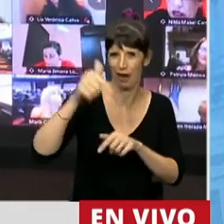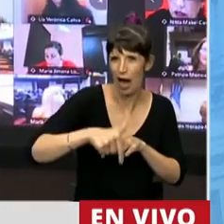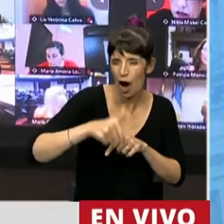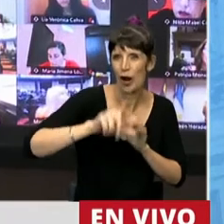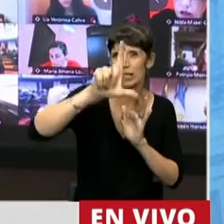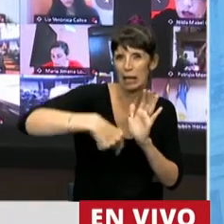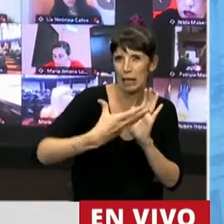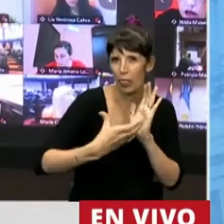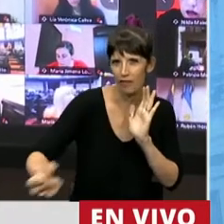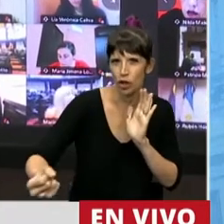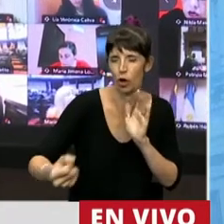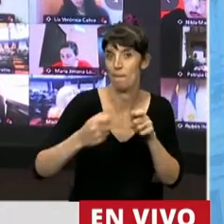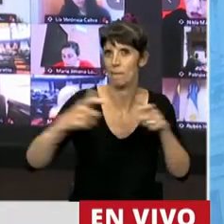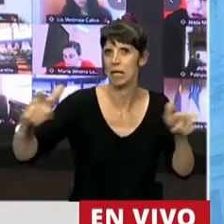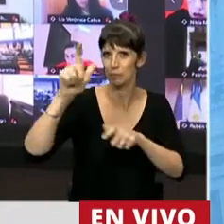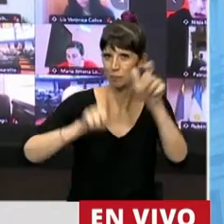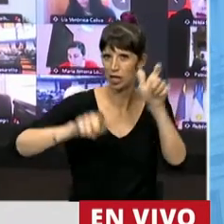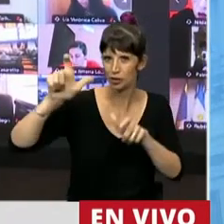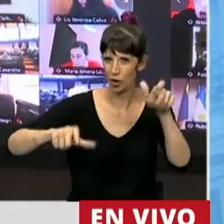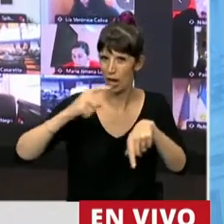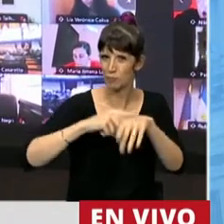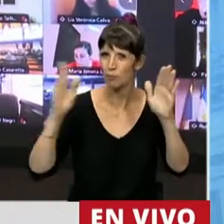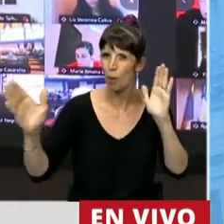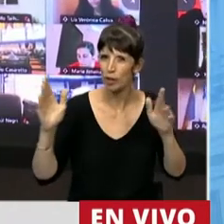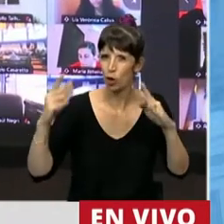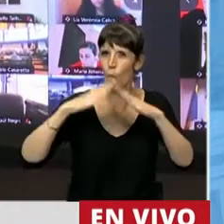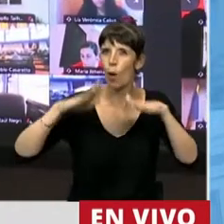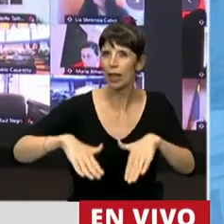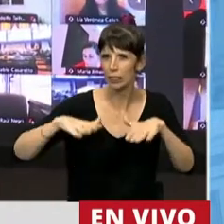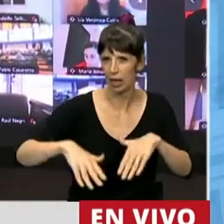en esta época de aislamiento.